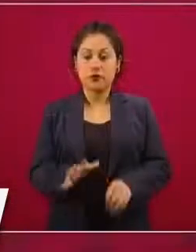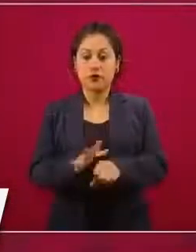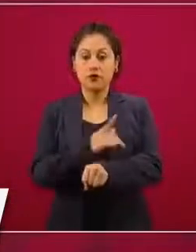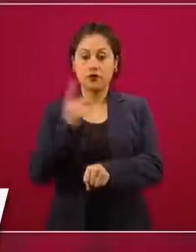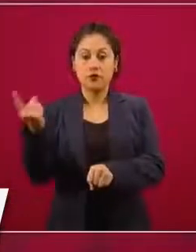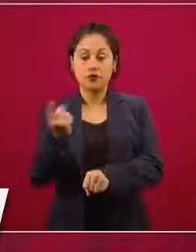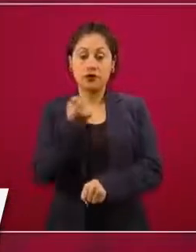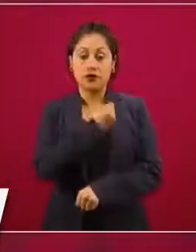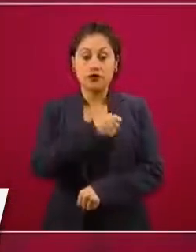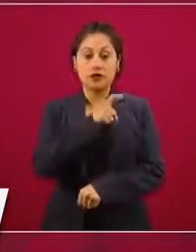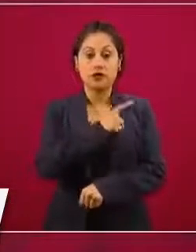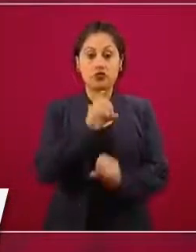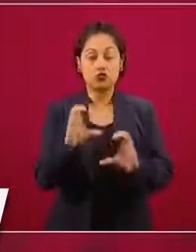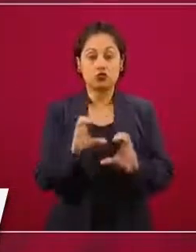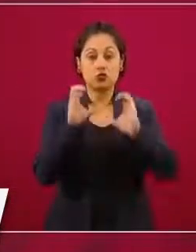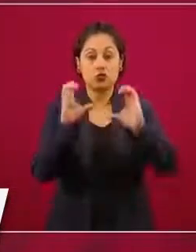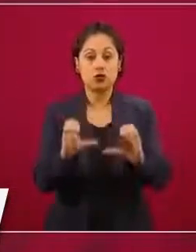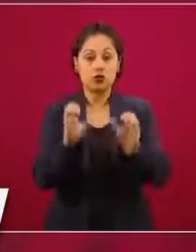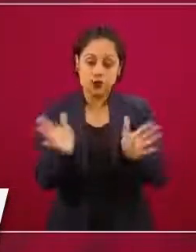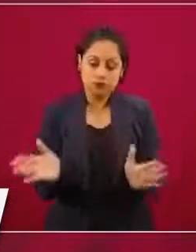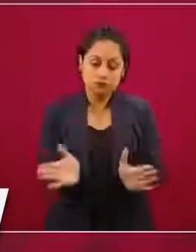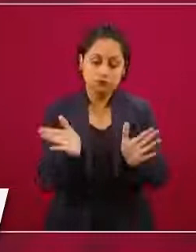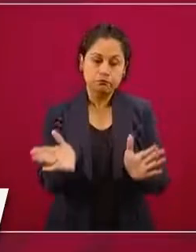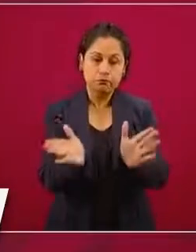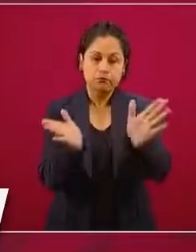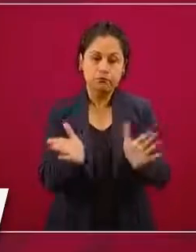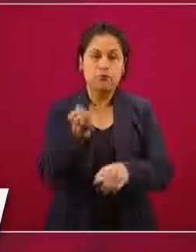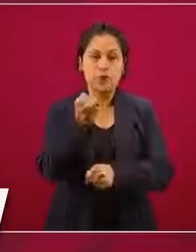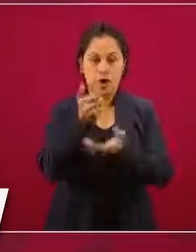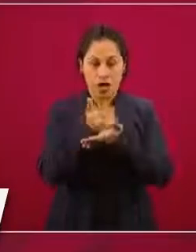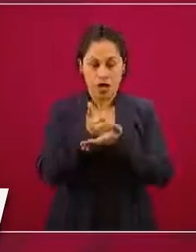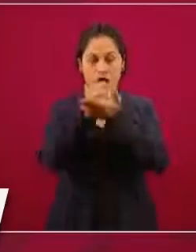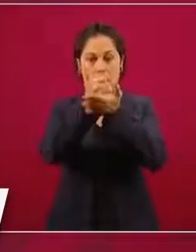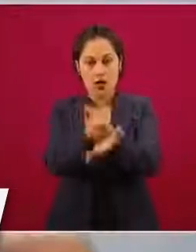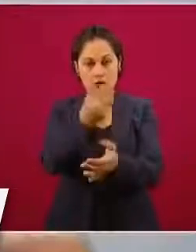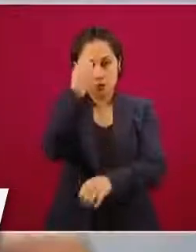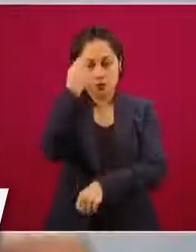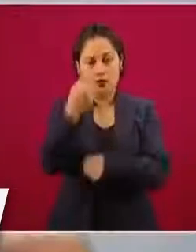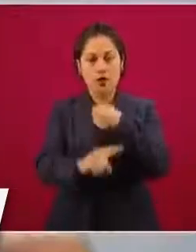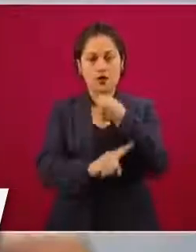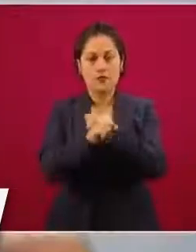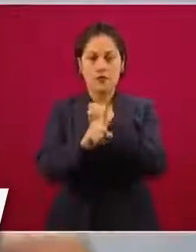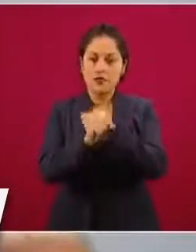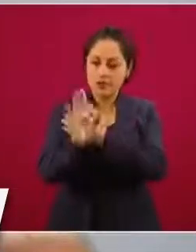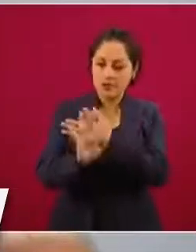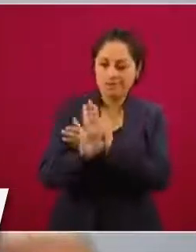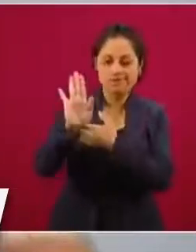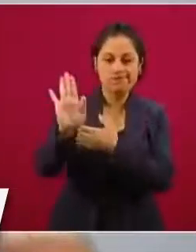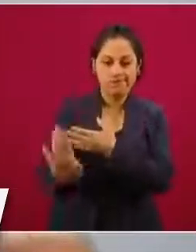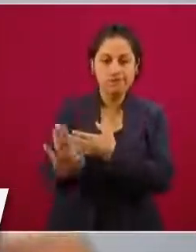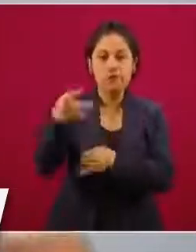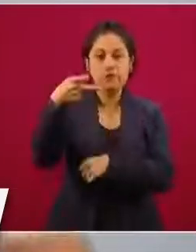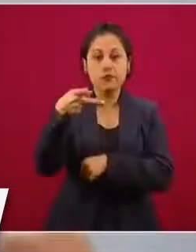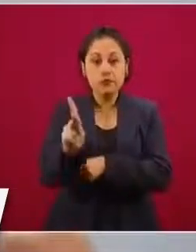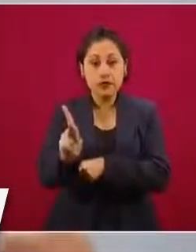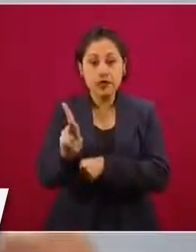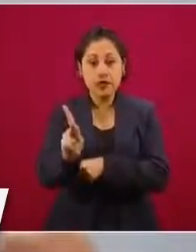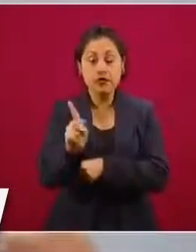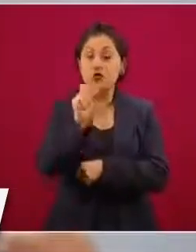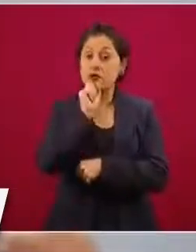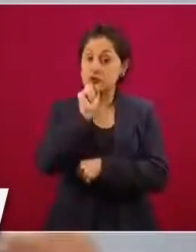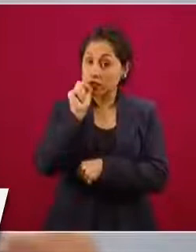no es nada más o nos ayuda a mejorar estos problemas biológicos, pero también es importante cuidar la salud económica,